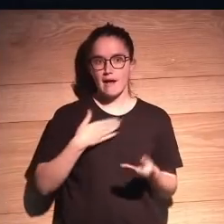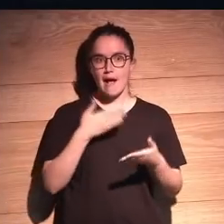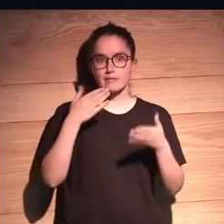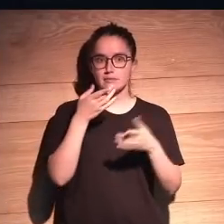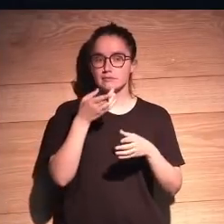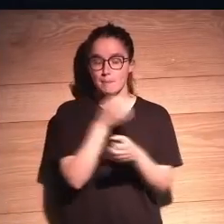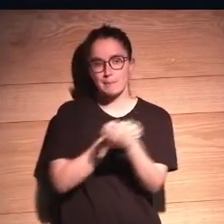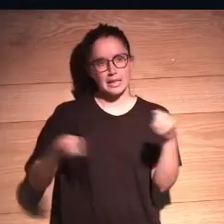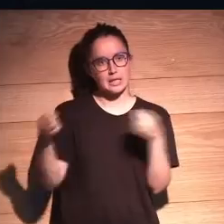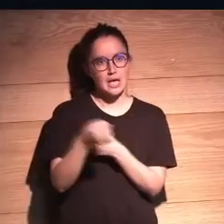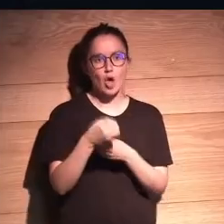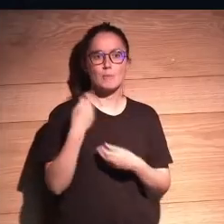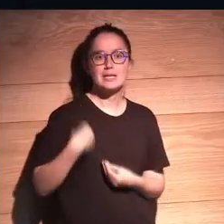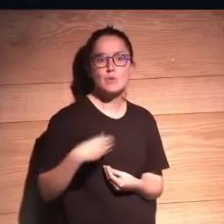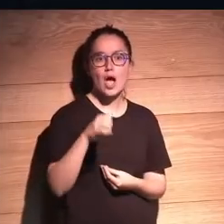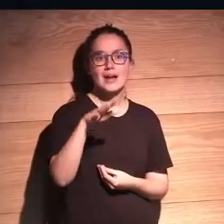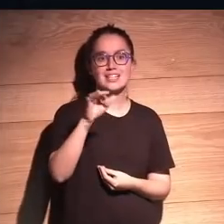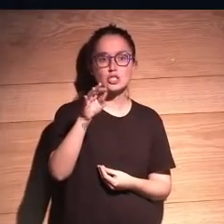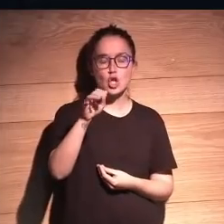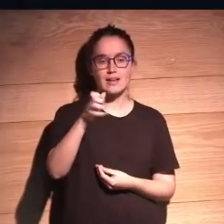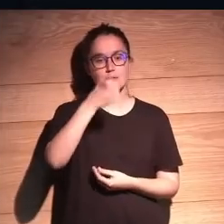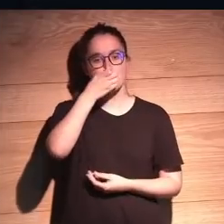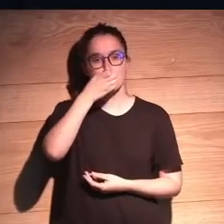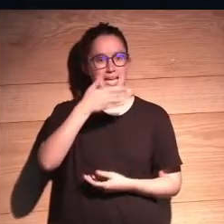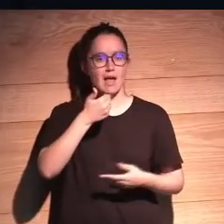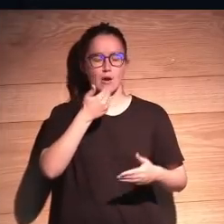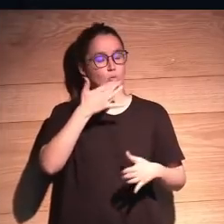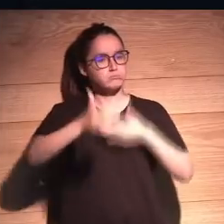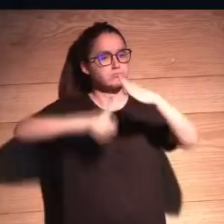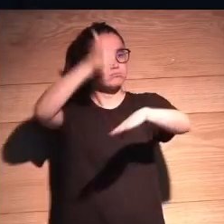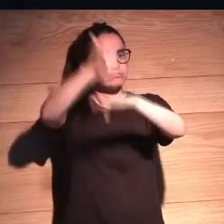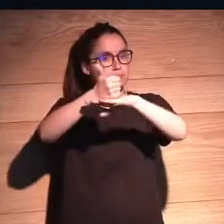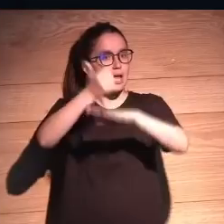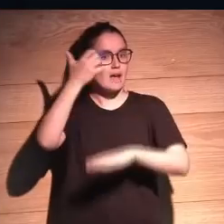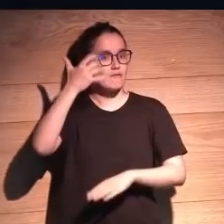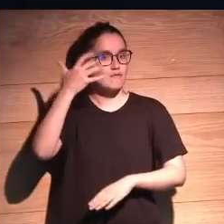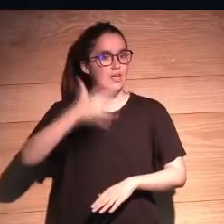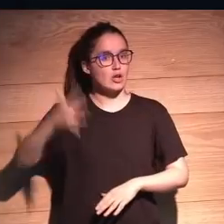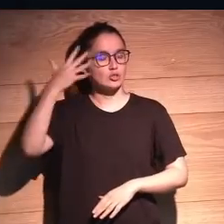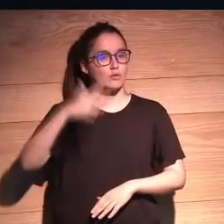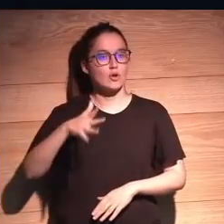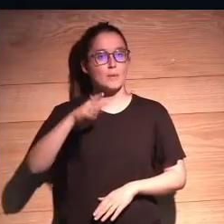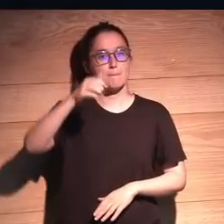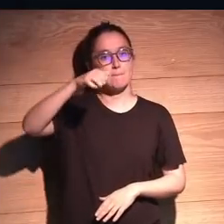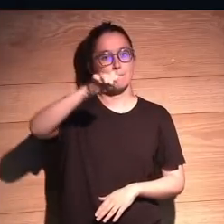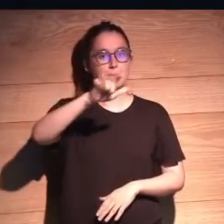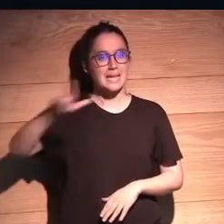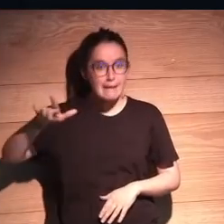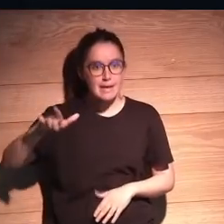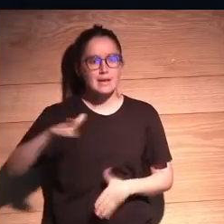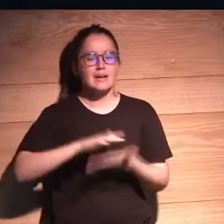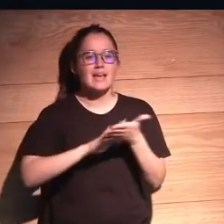de Aristóteles, del bien como algo supremo, a filósofos como Benjamín o Stuart Mill, que hablan del